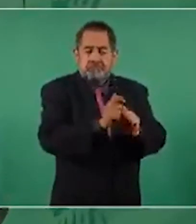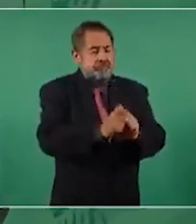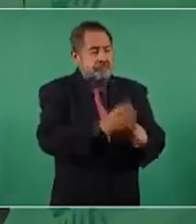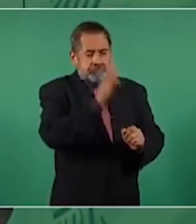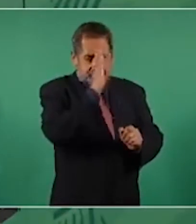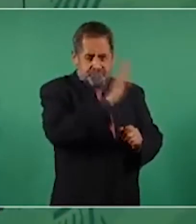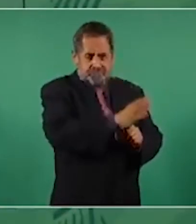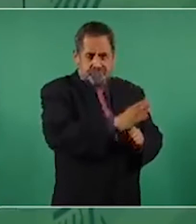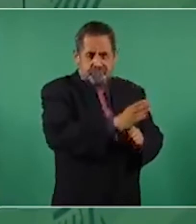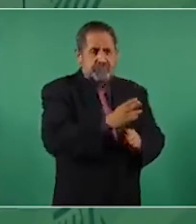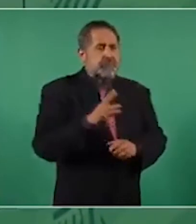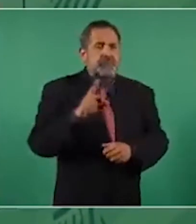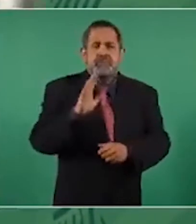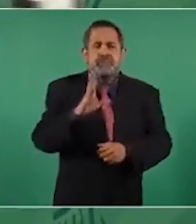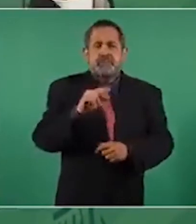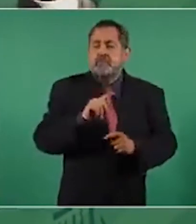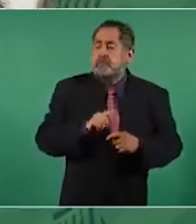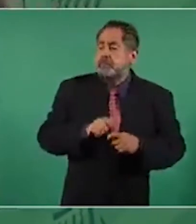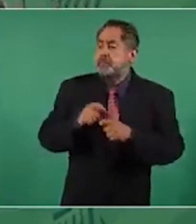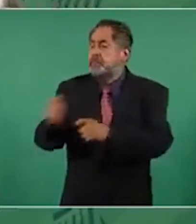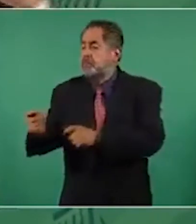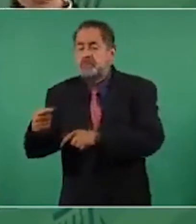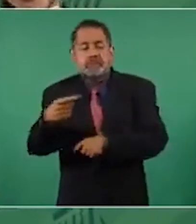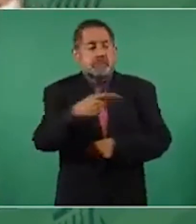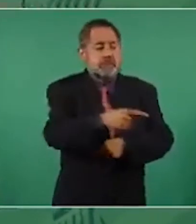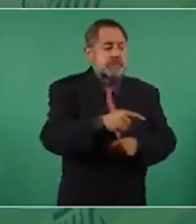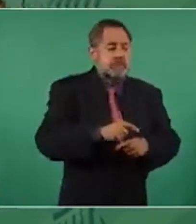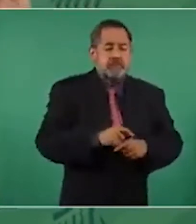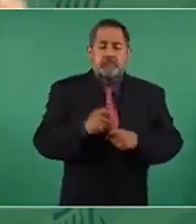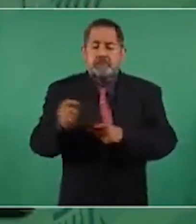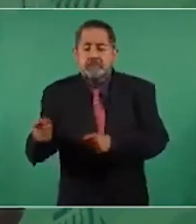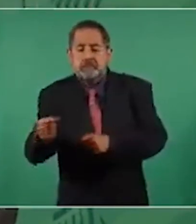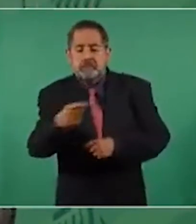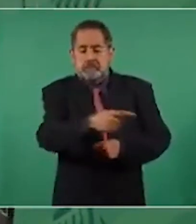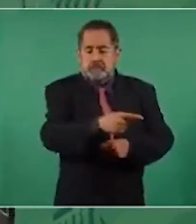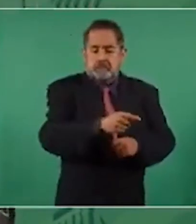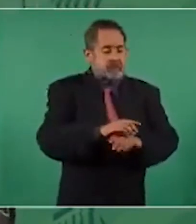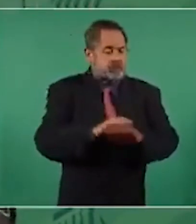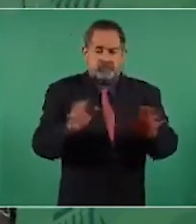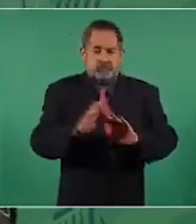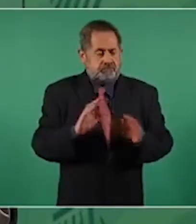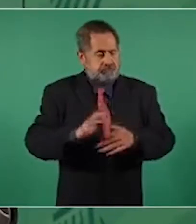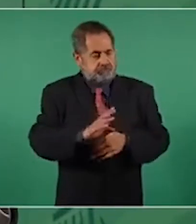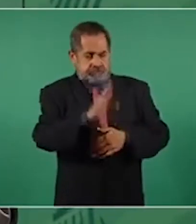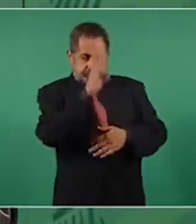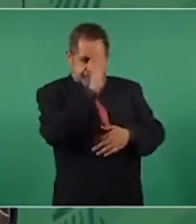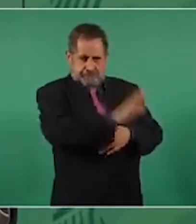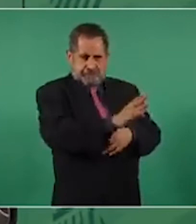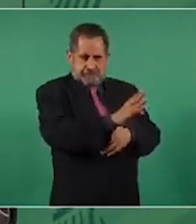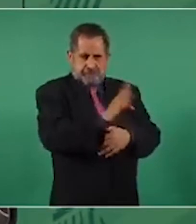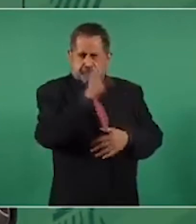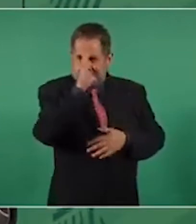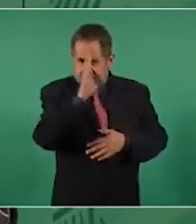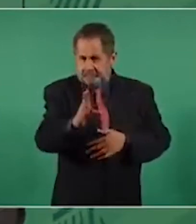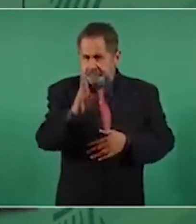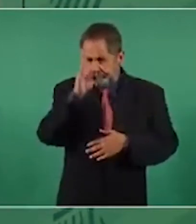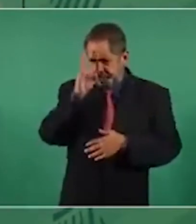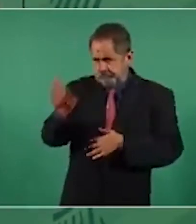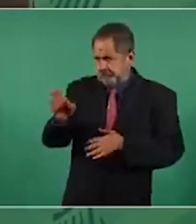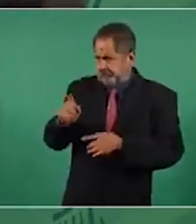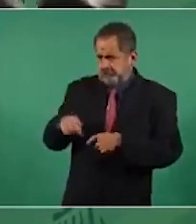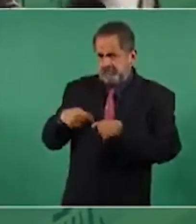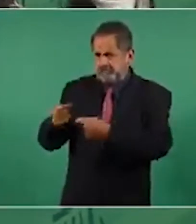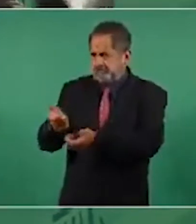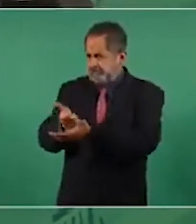No hay intermediación, porque